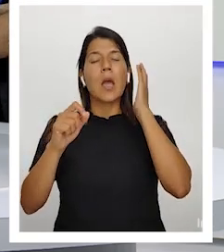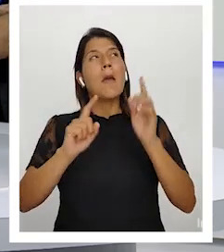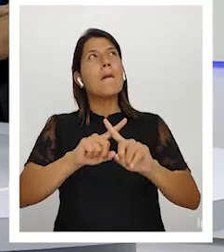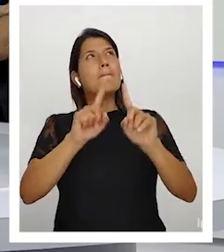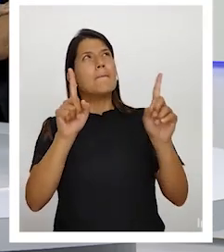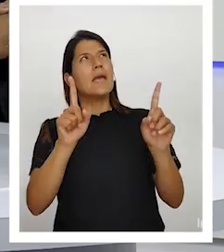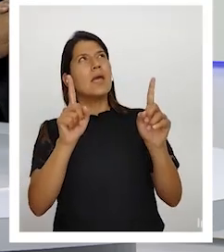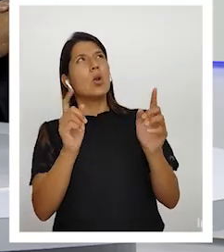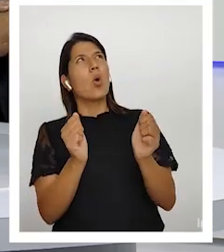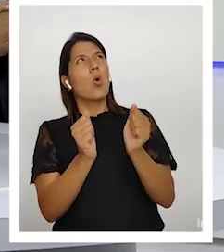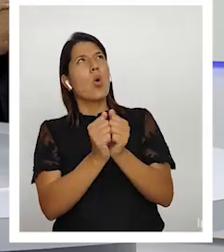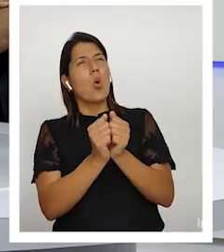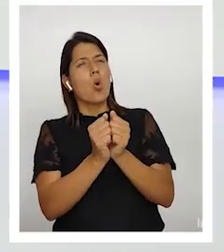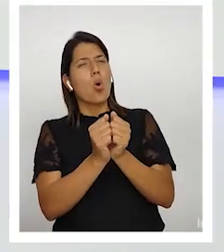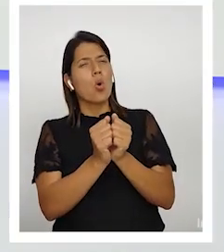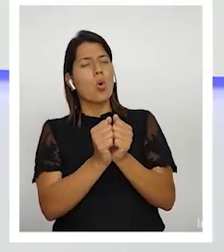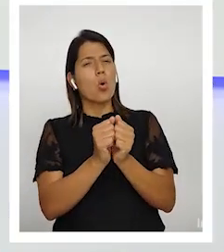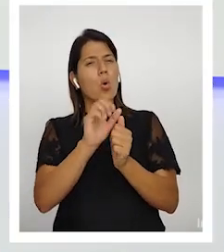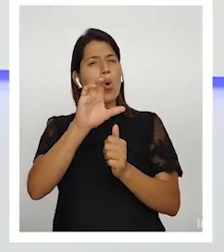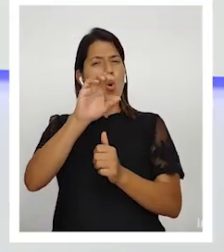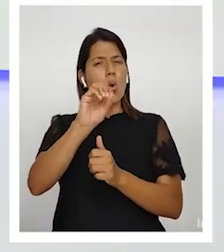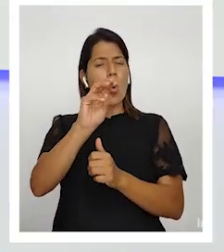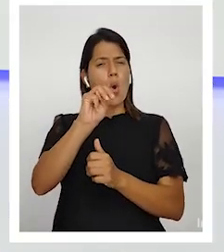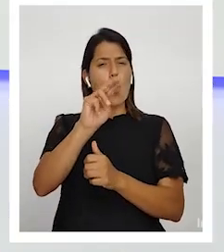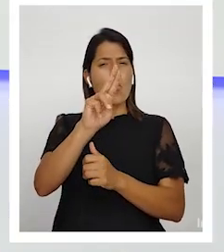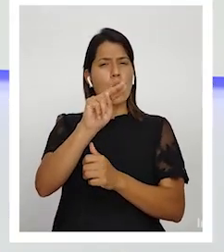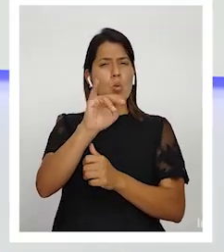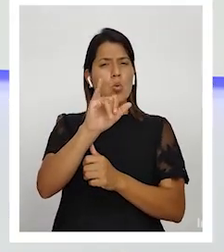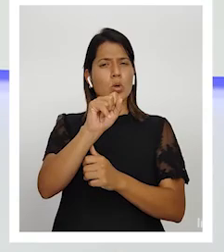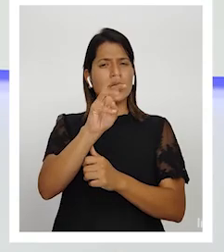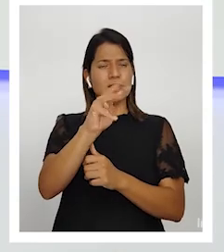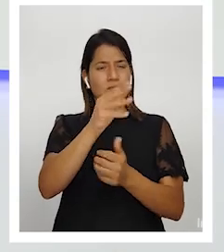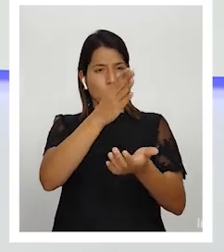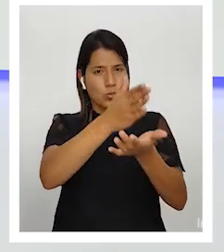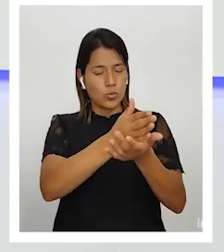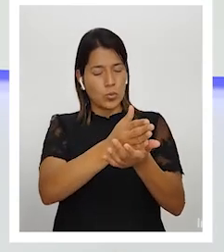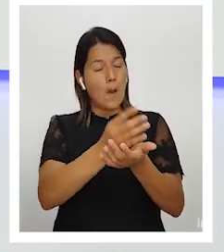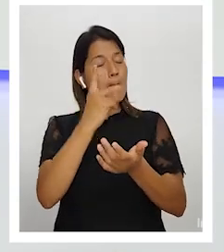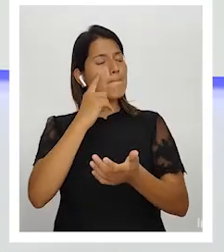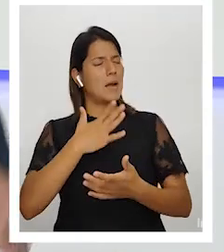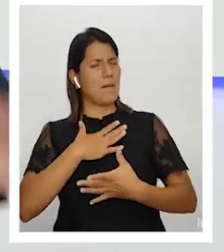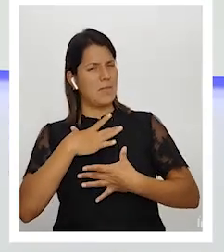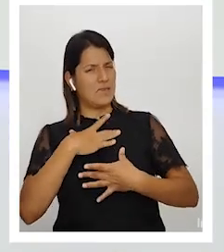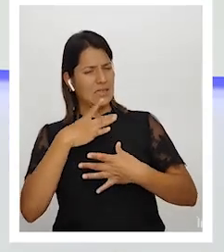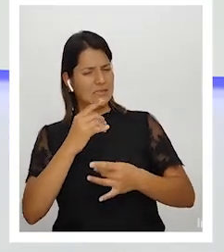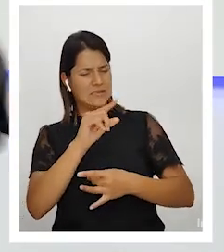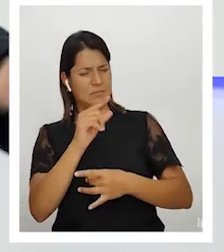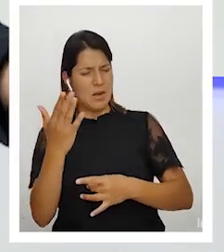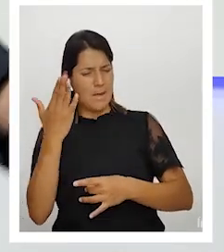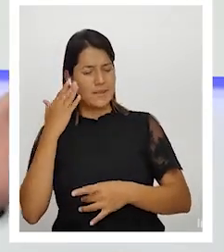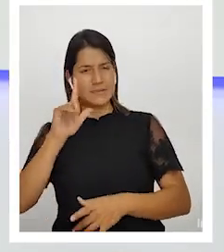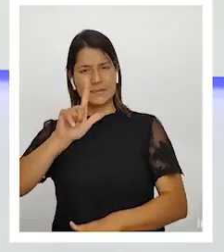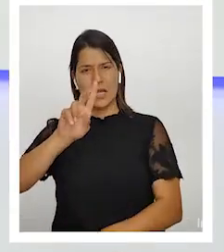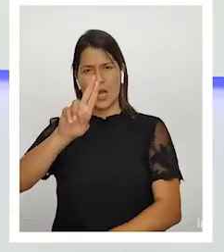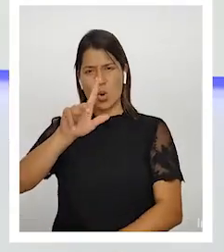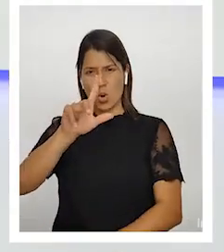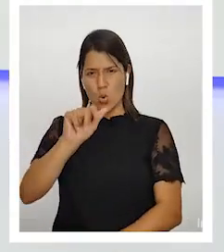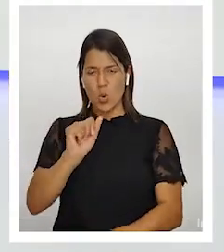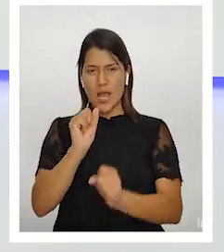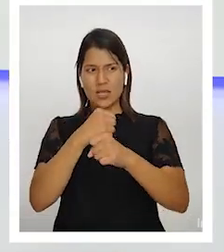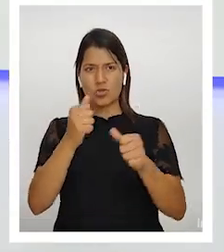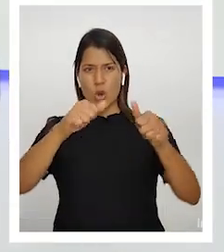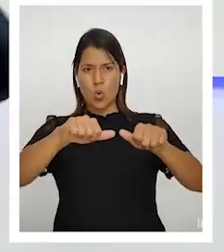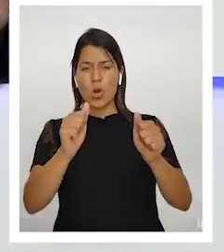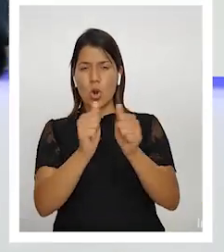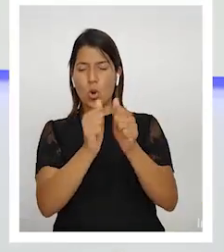comunismo superado me llamó poderosamente la atención la semana pasada un Lula haciendo convenios con los Estados Unidos